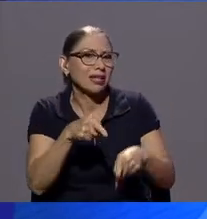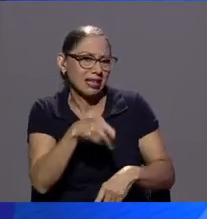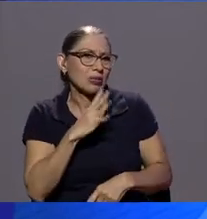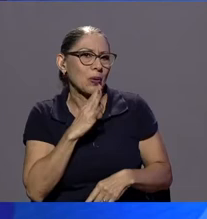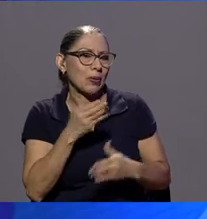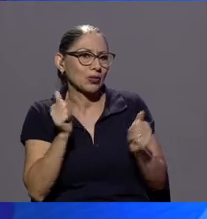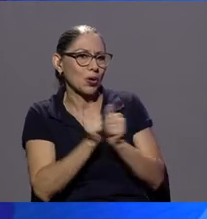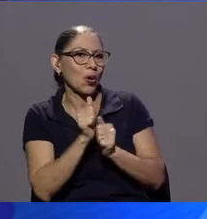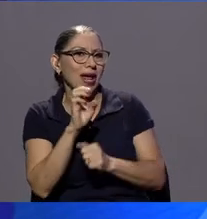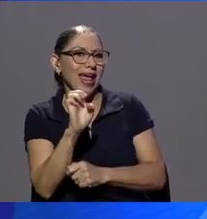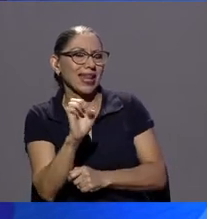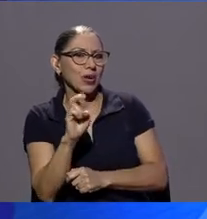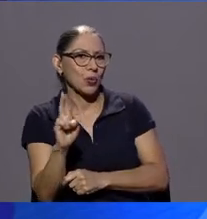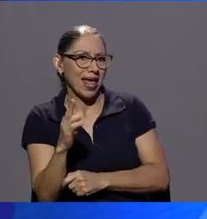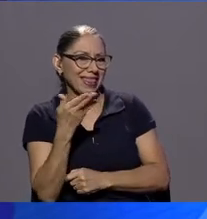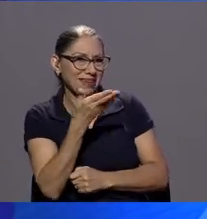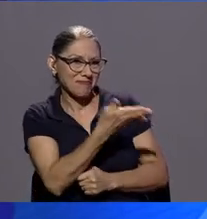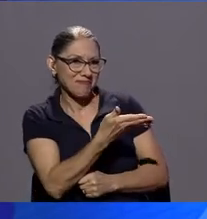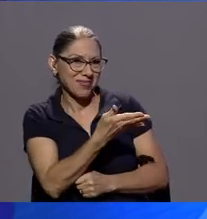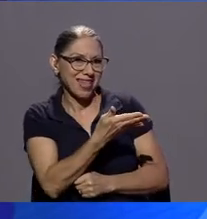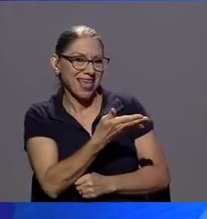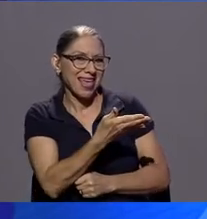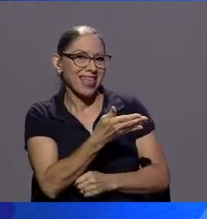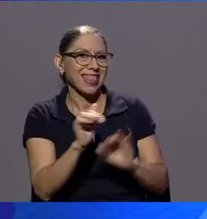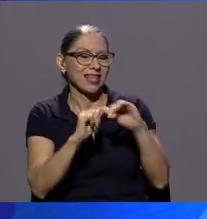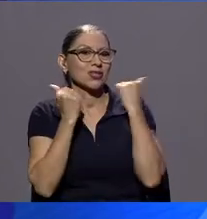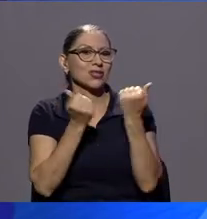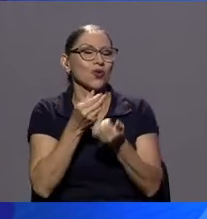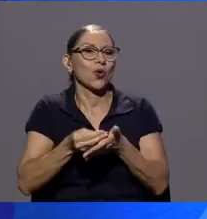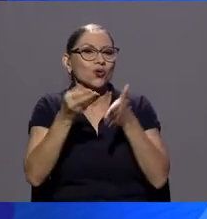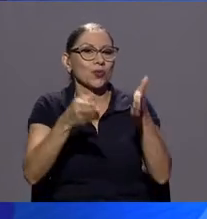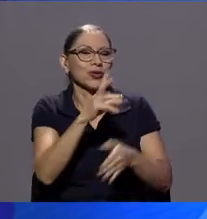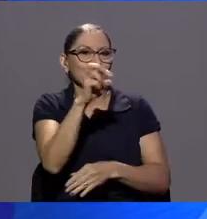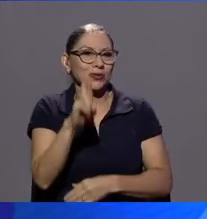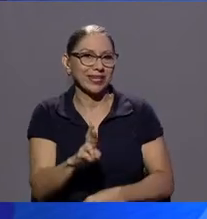segundo bloque con Eric Culate de Consumidores de Costa Rica ya volvemos